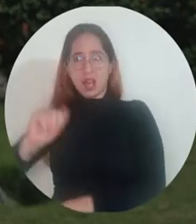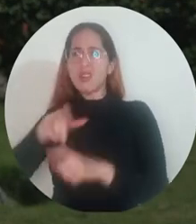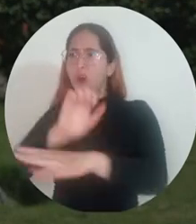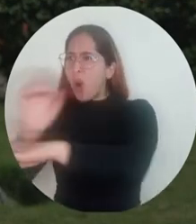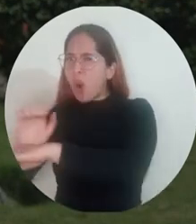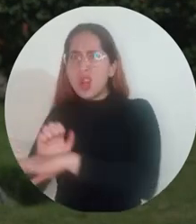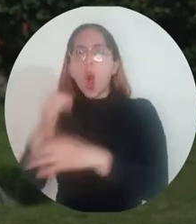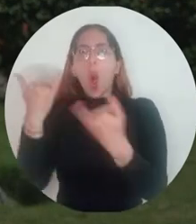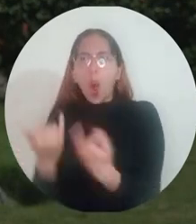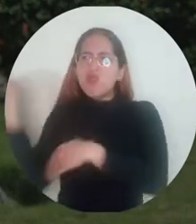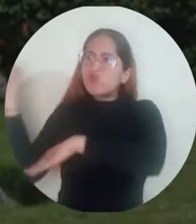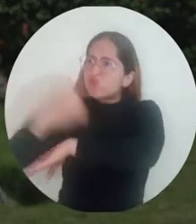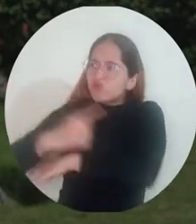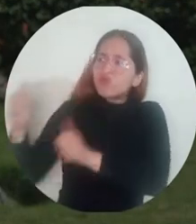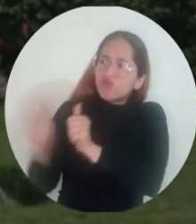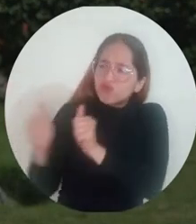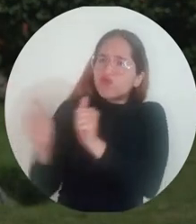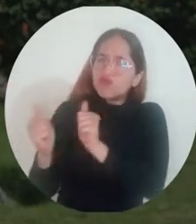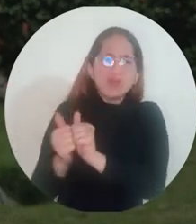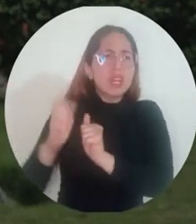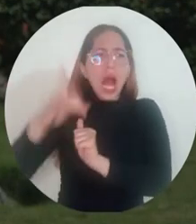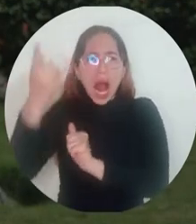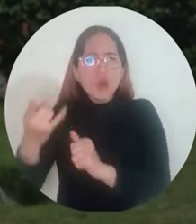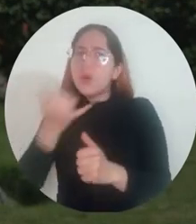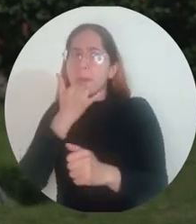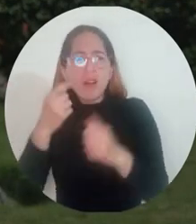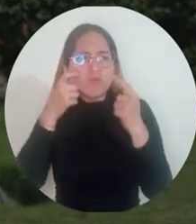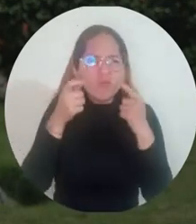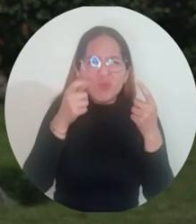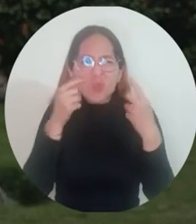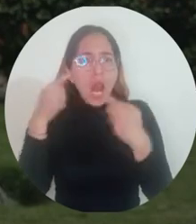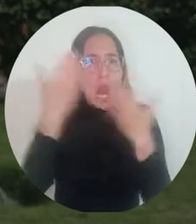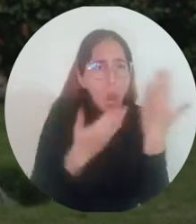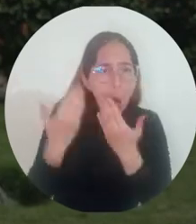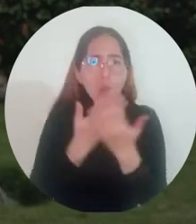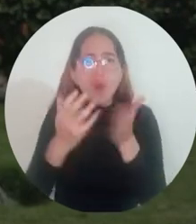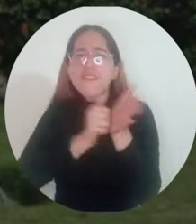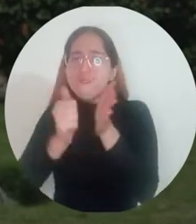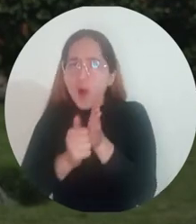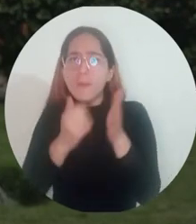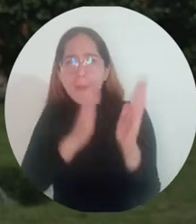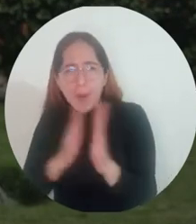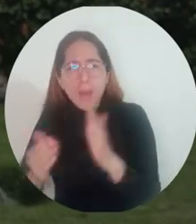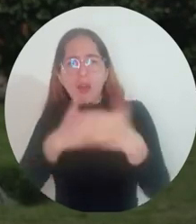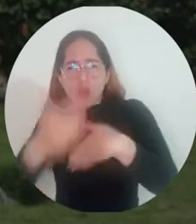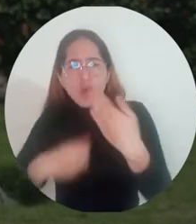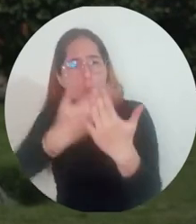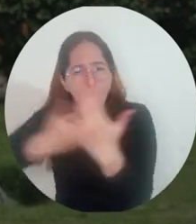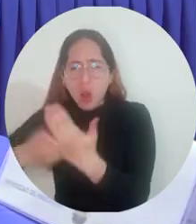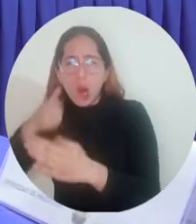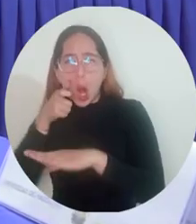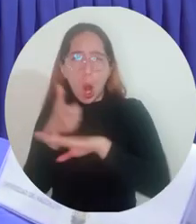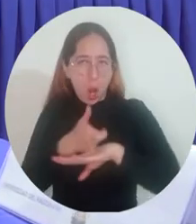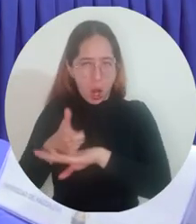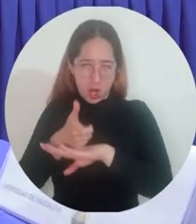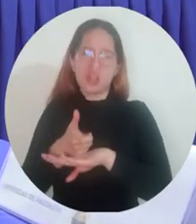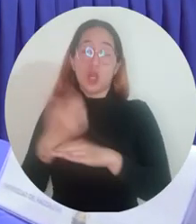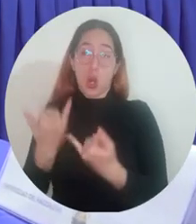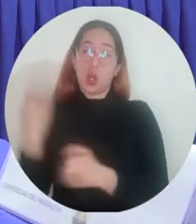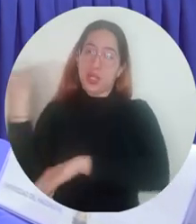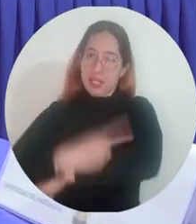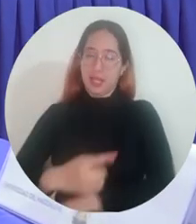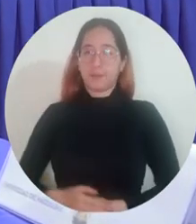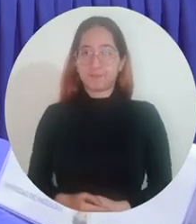la Personería Distrital, que nos acompañaron todo el proceso, todo el día de hoy estuvieron atentos a los resultados